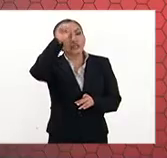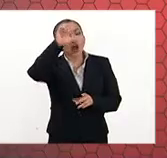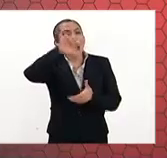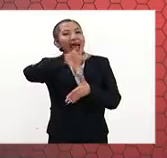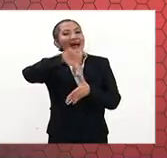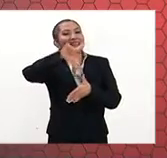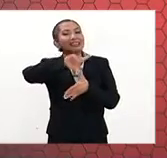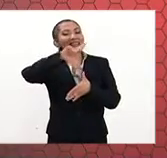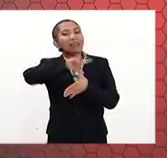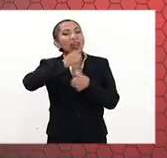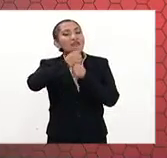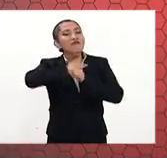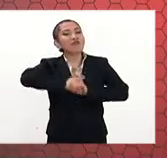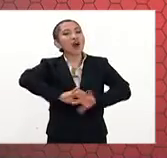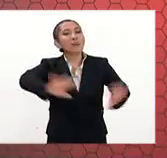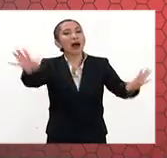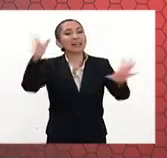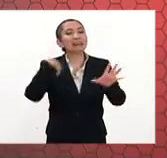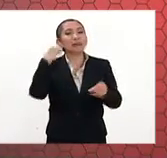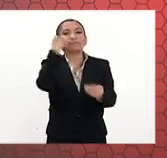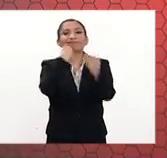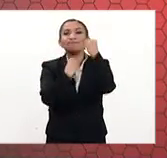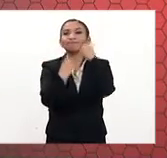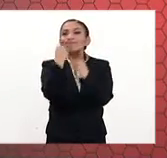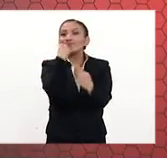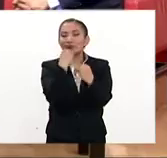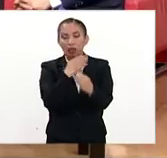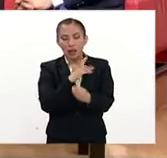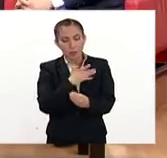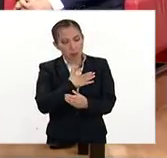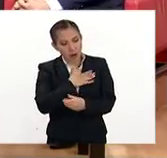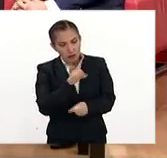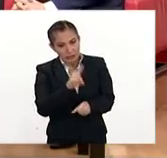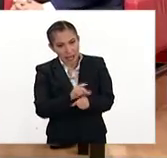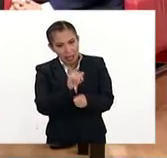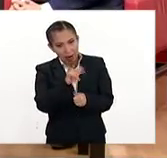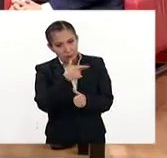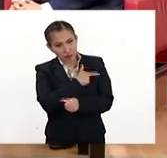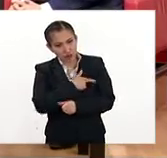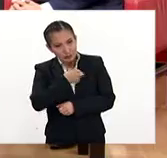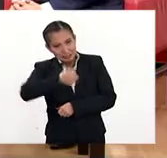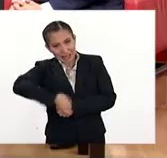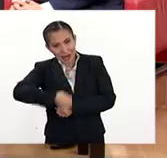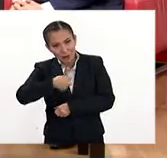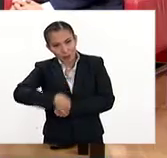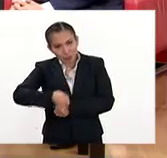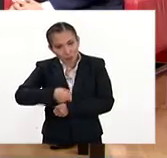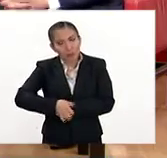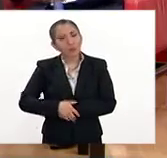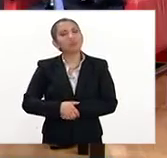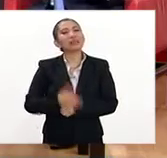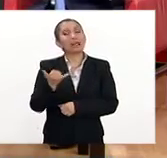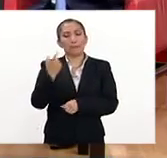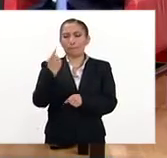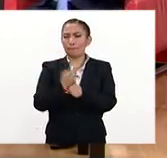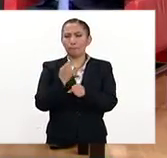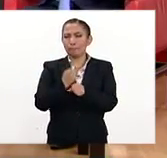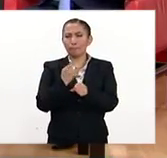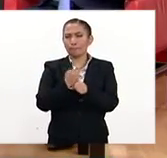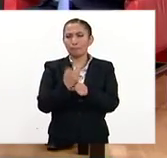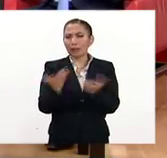Latinoamericano de Información Alimentaria. Laura, muy buenos días, es un placer saludarte y en primera